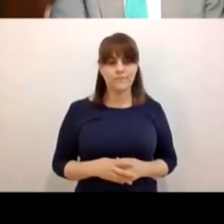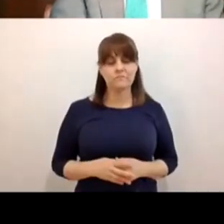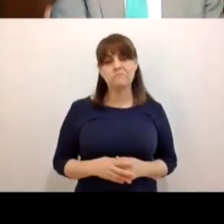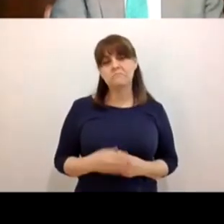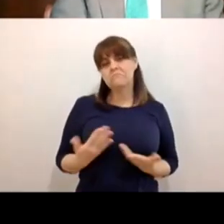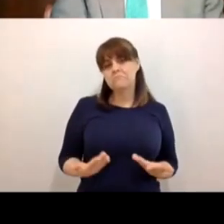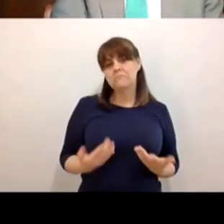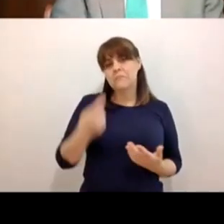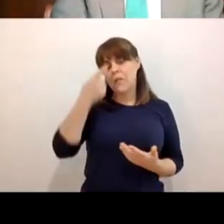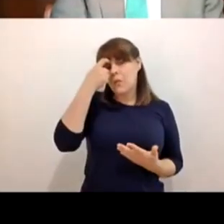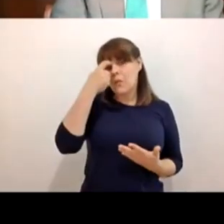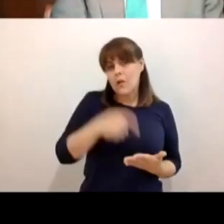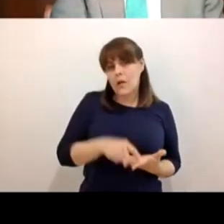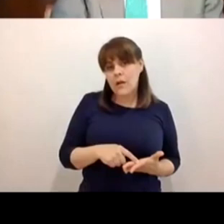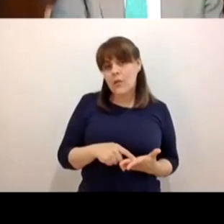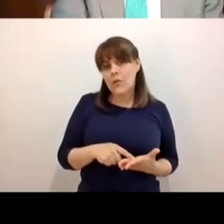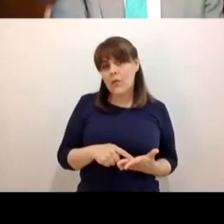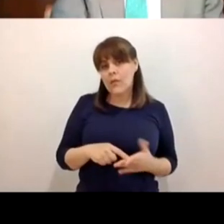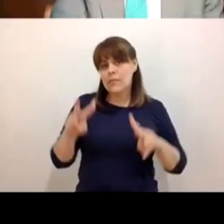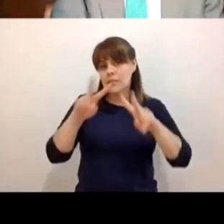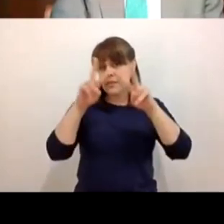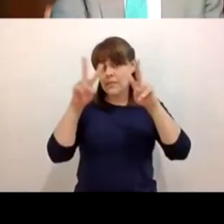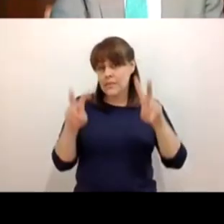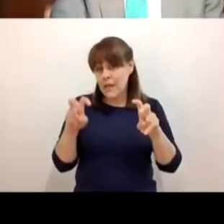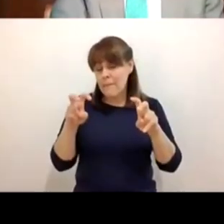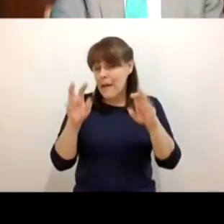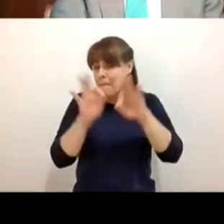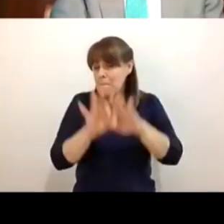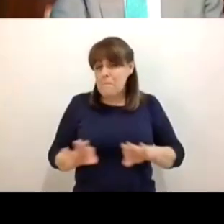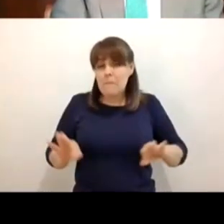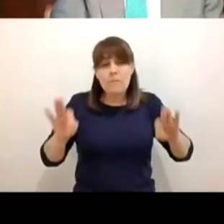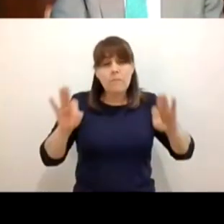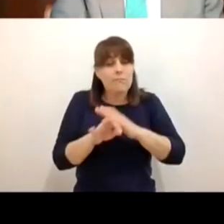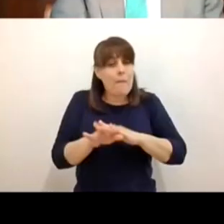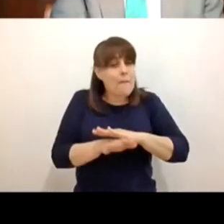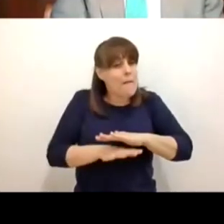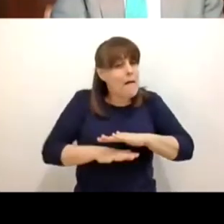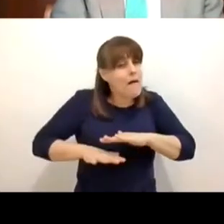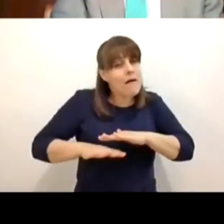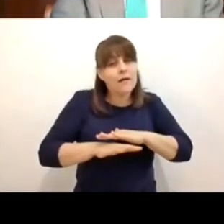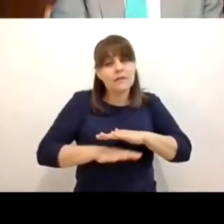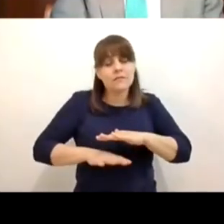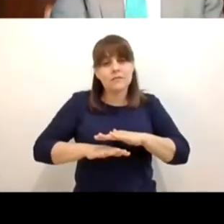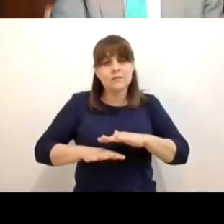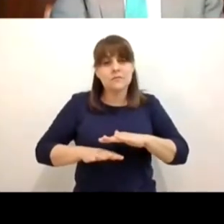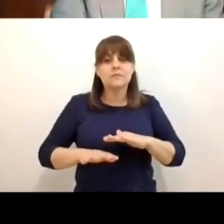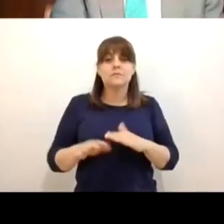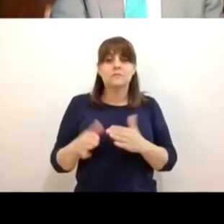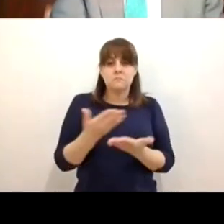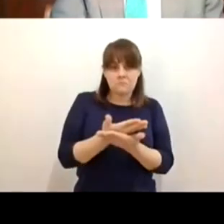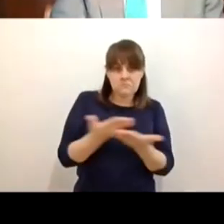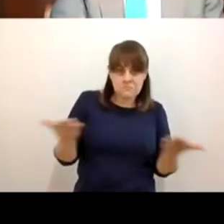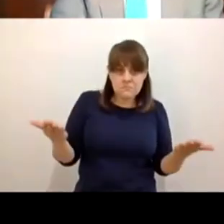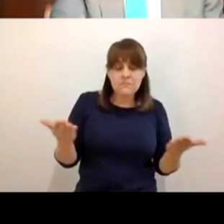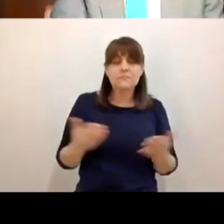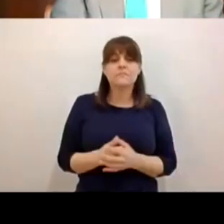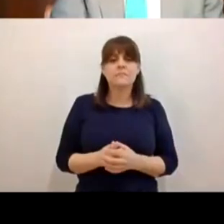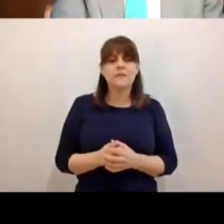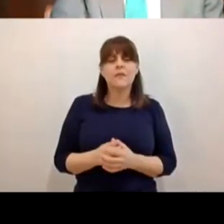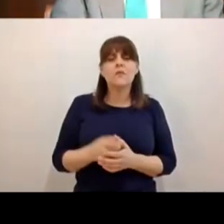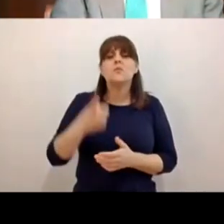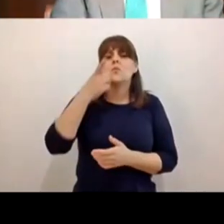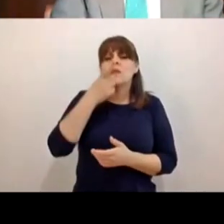que uno de los temas que me parece fundamental es Carolina compañeros secretario dime cómo